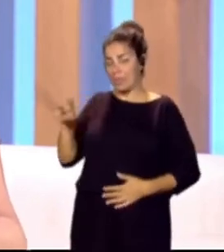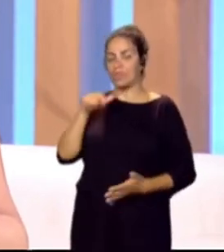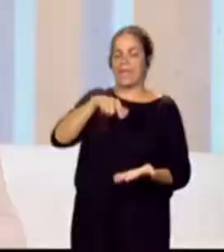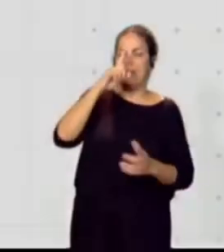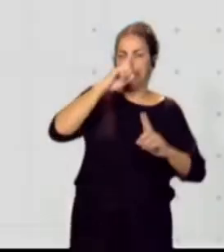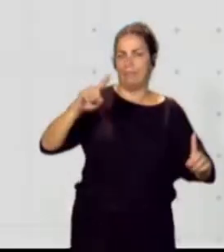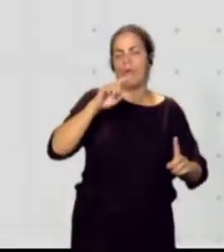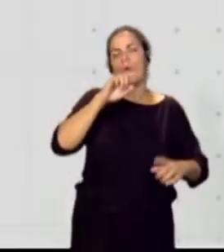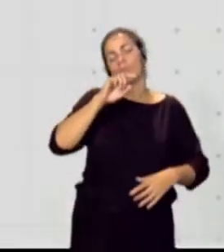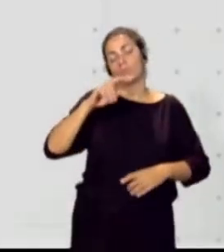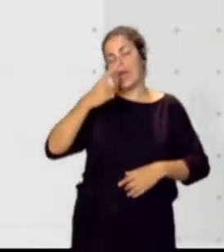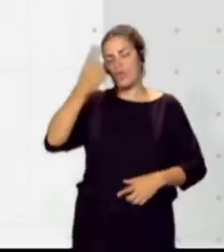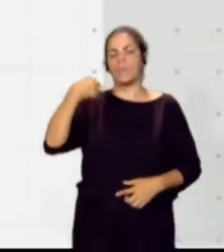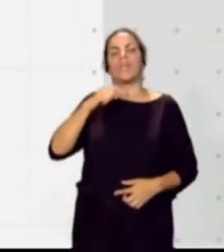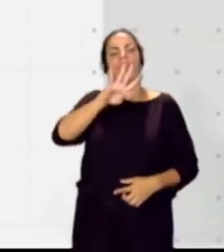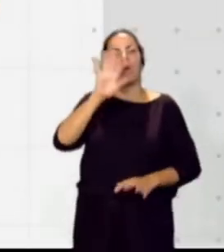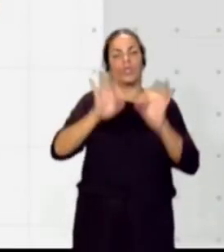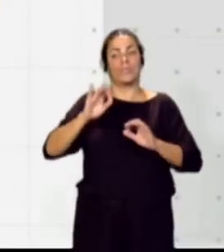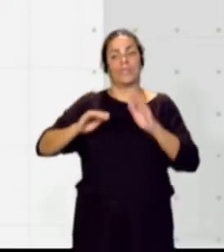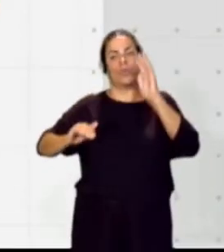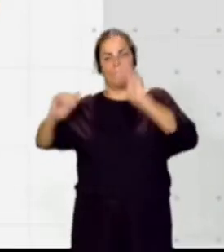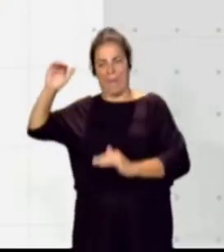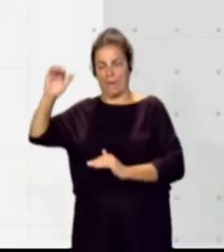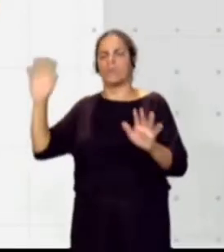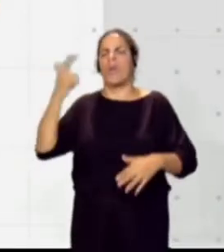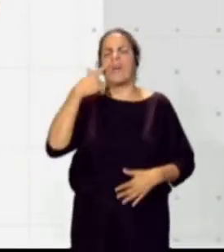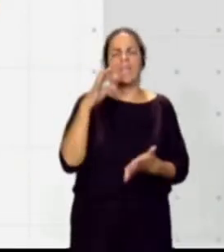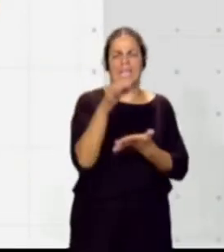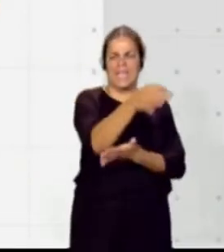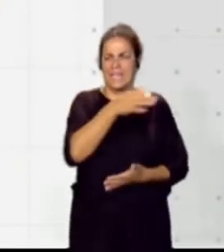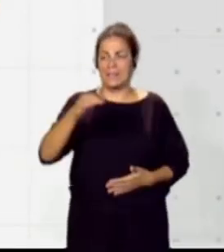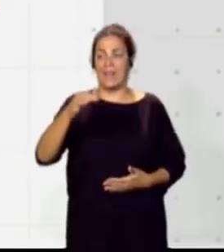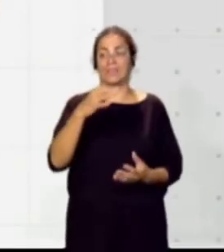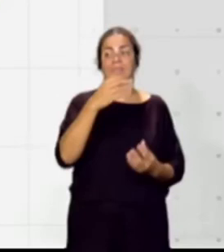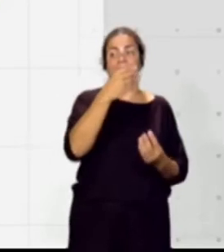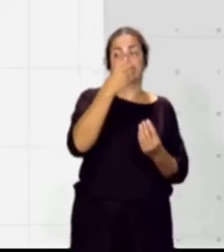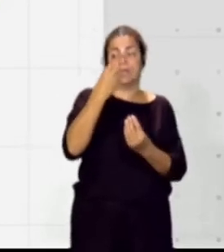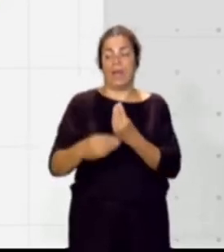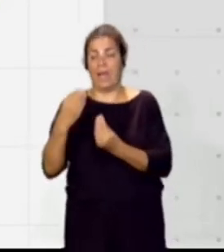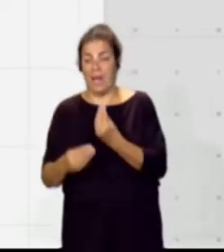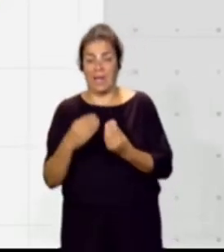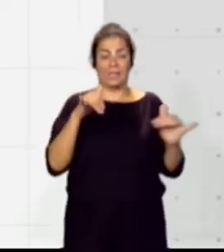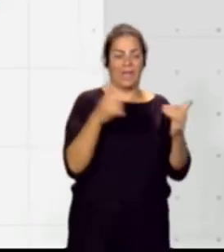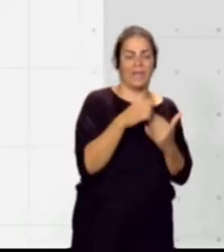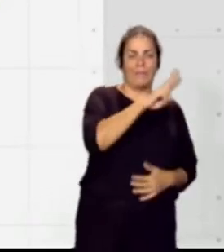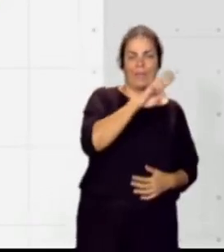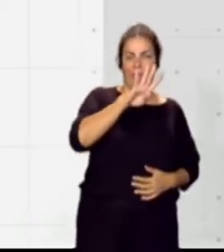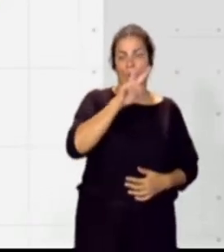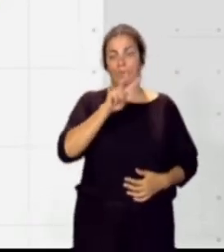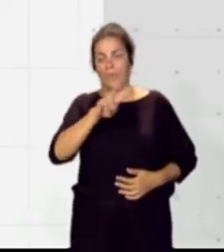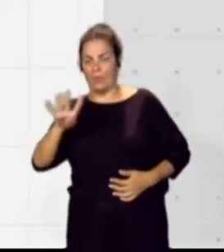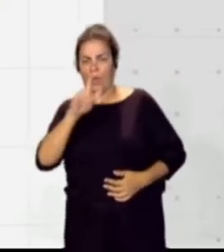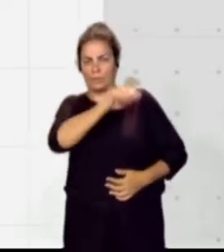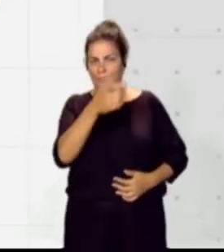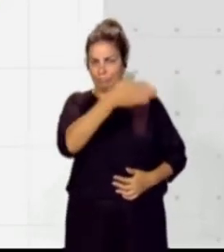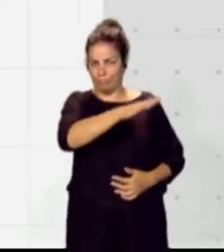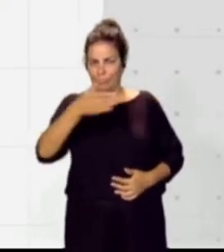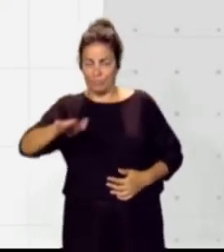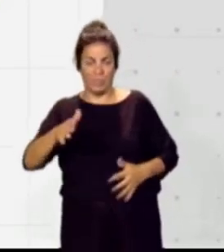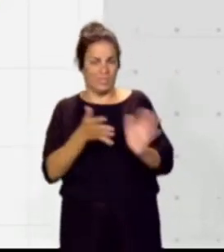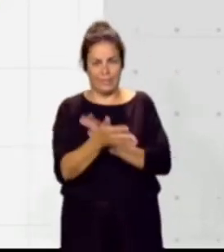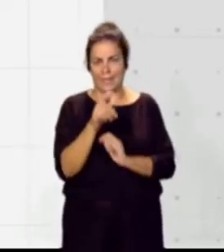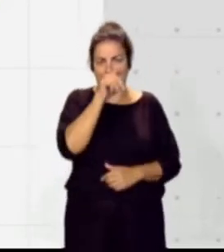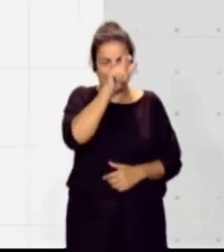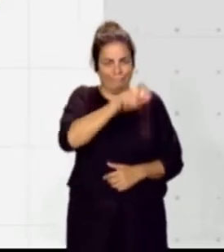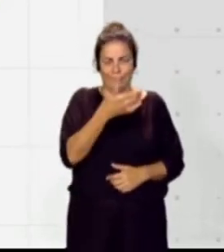esa distribución no por islas. Gran Canaria y Tenerife con 24 fallecidos cada una fueron las que más siniestralidad